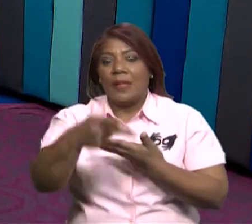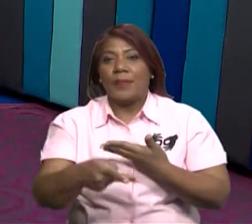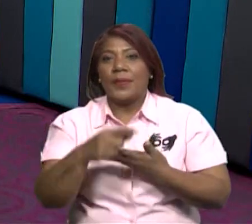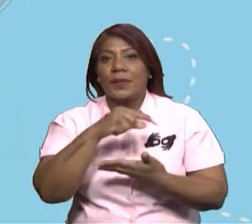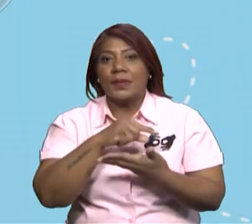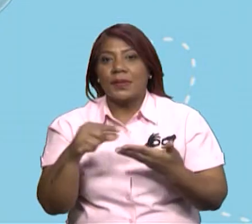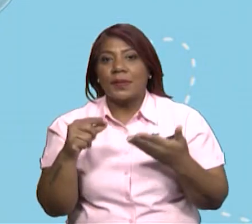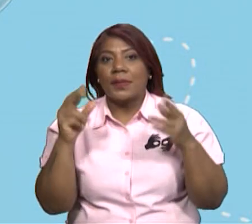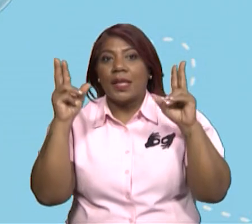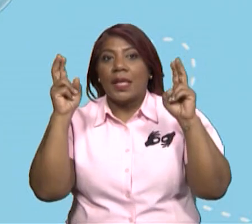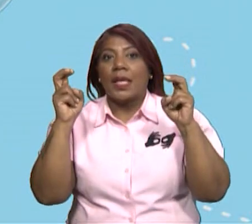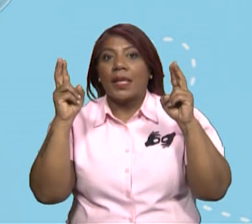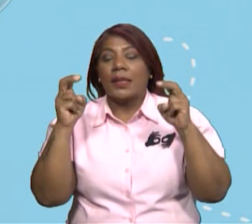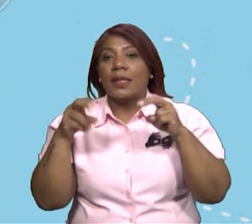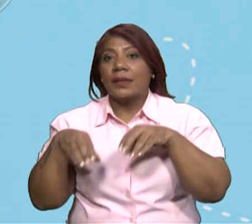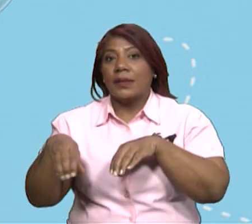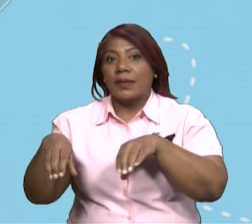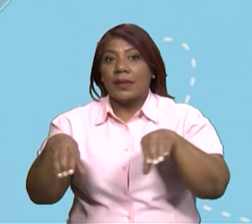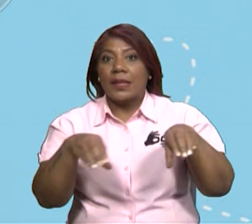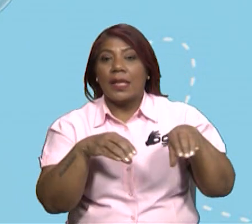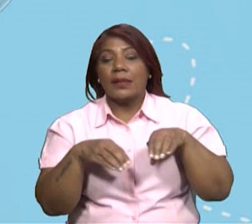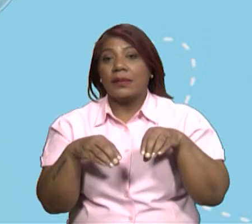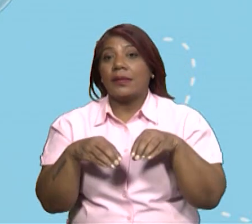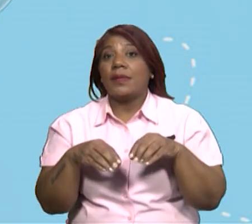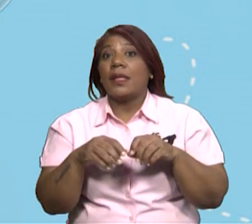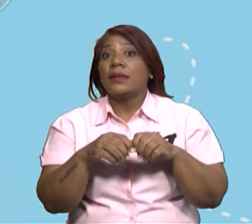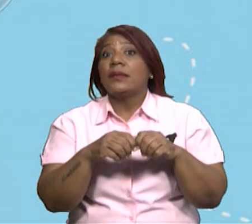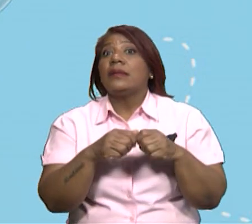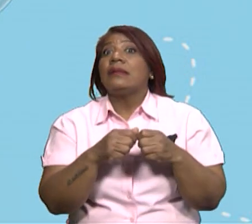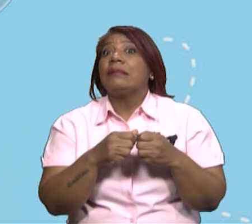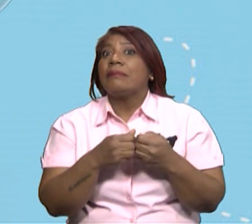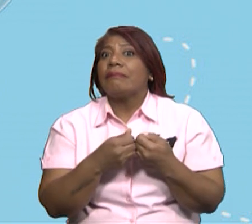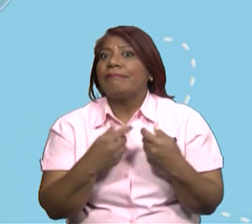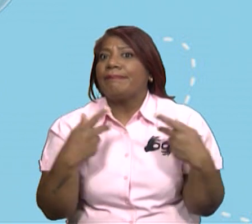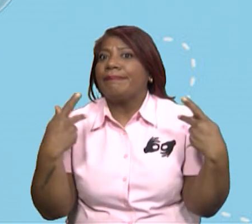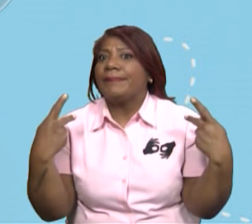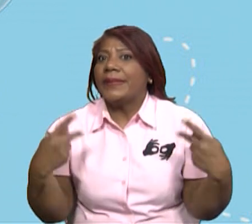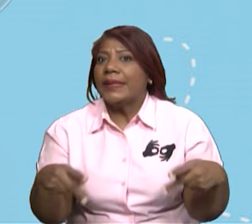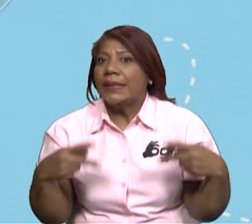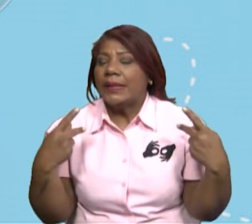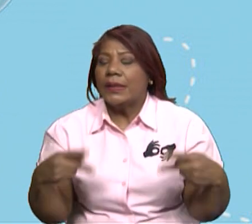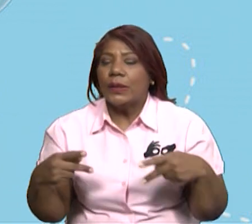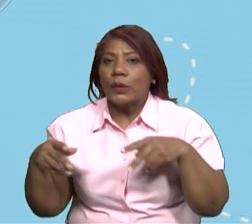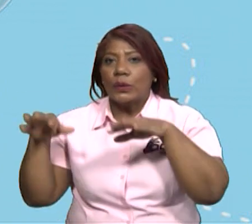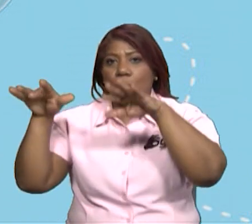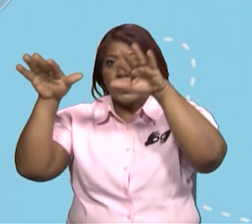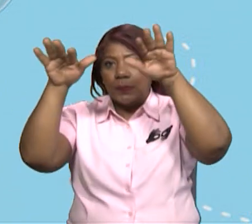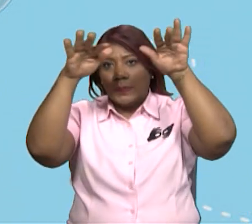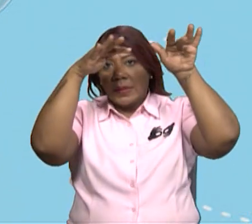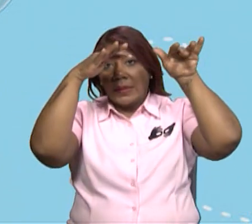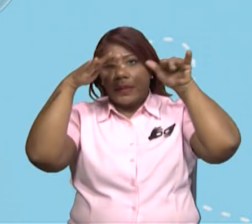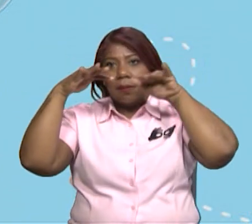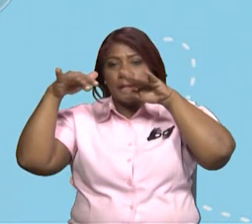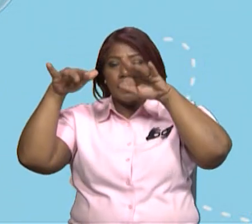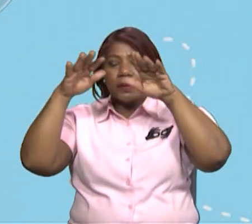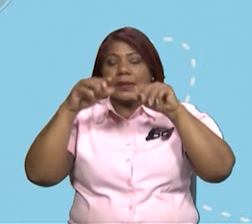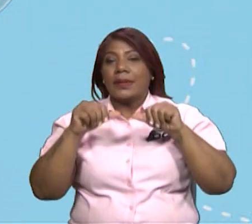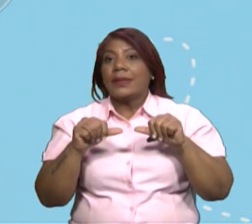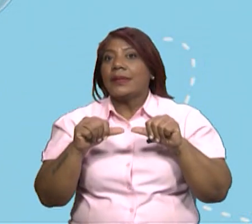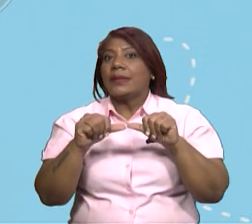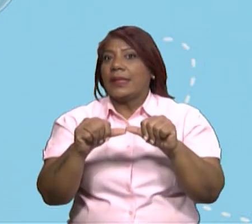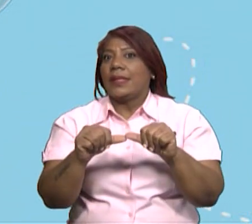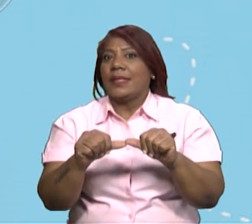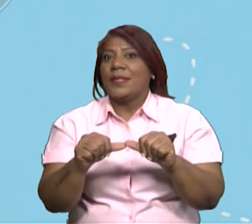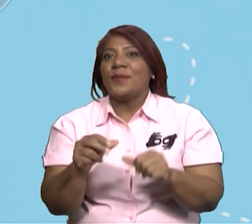un tema muy interesante que se llama las actividades que perjudican los ecosistemas. ¡Ah! Seguimos hablando sobre esta cosa.